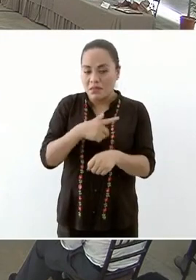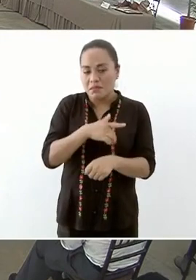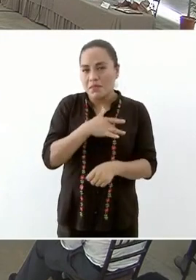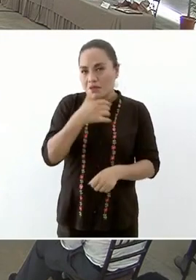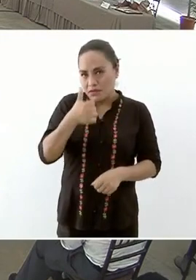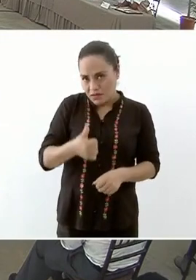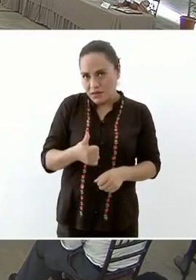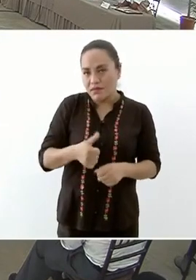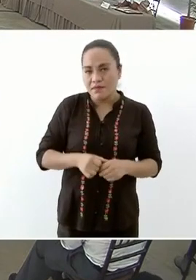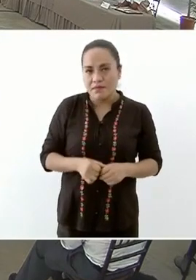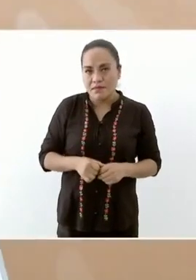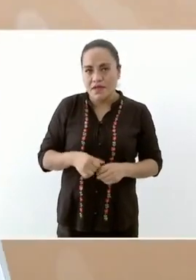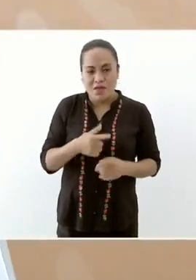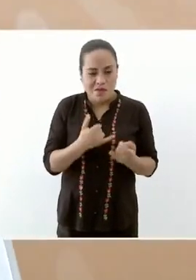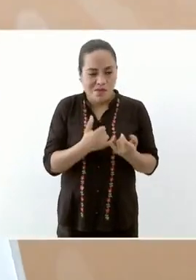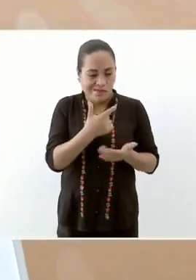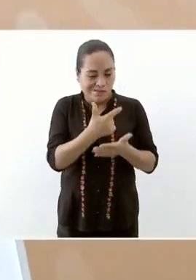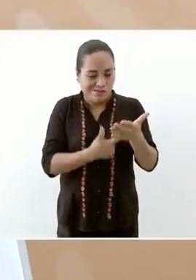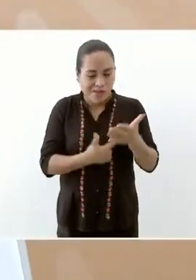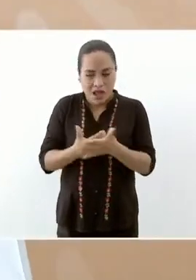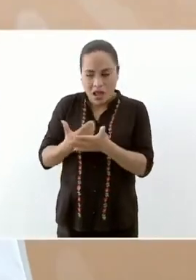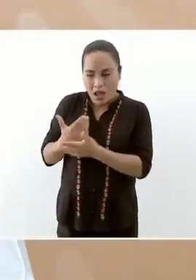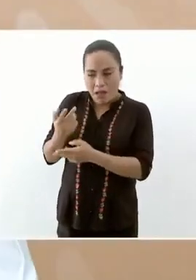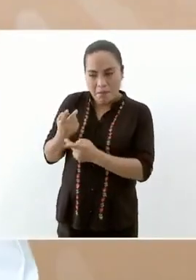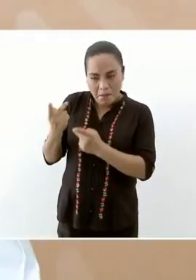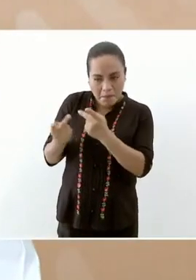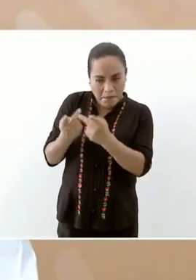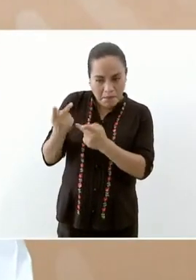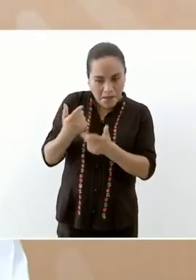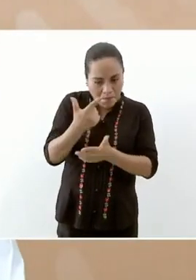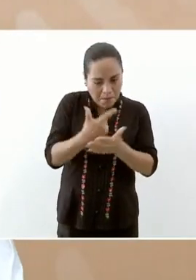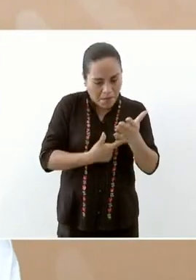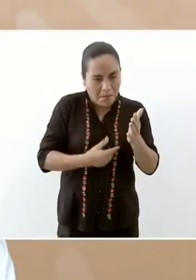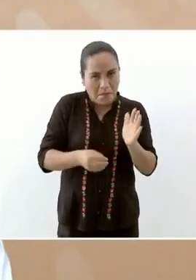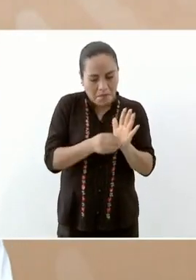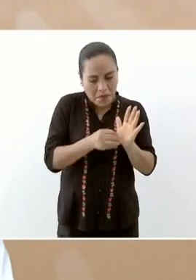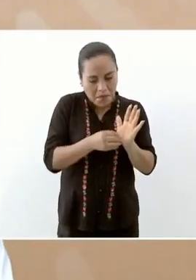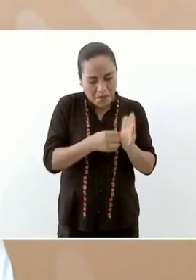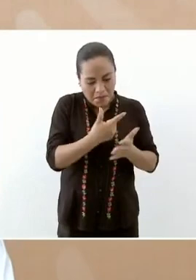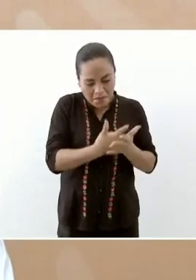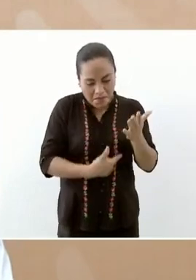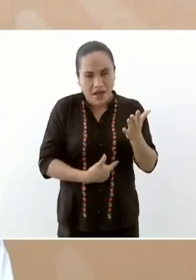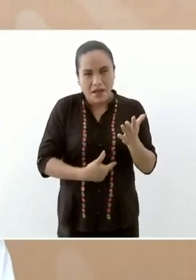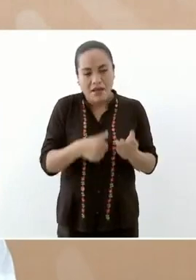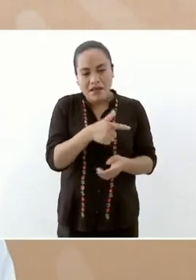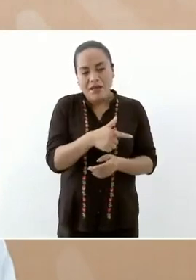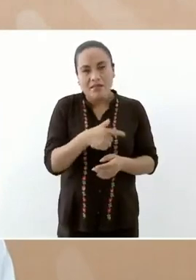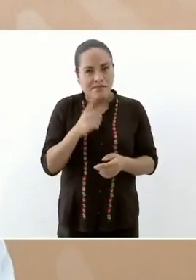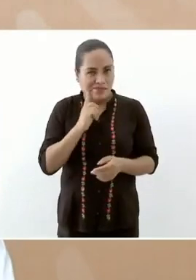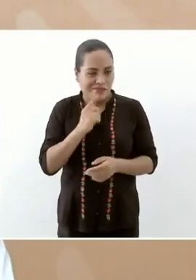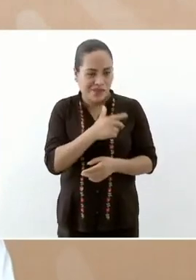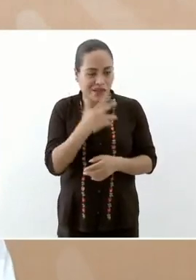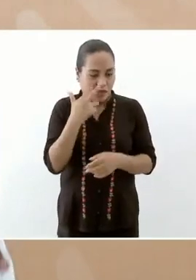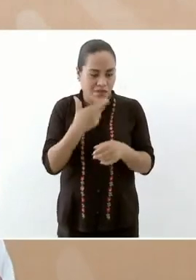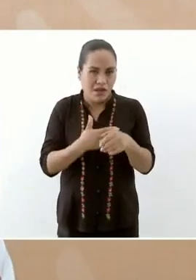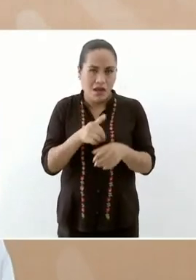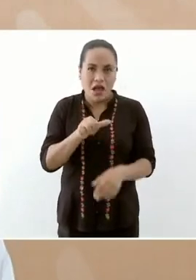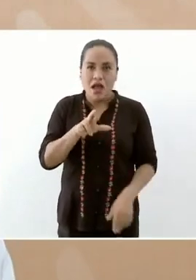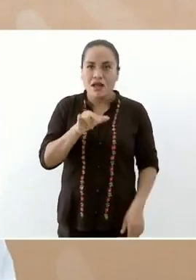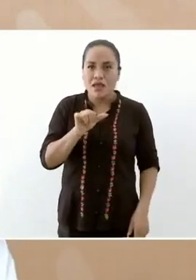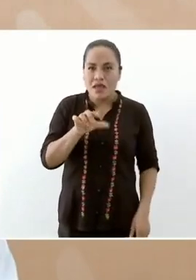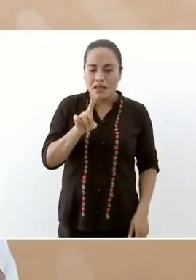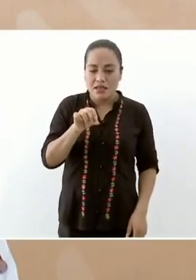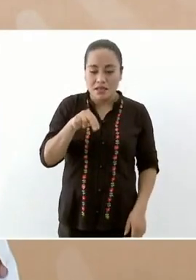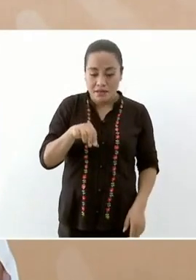aquí está Arianna y lo que quiero es que ya se empiece